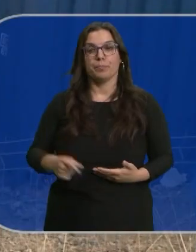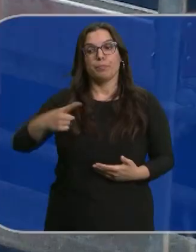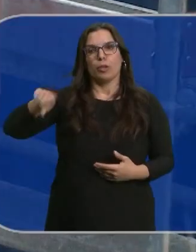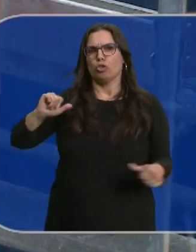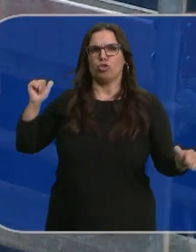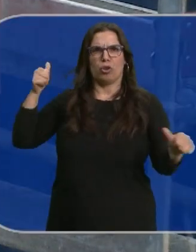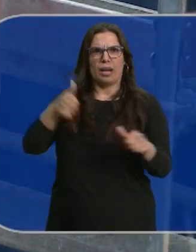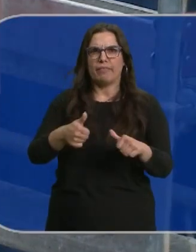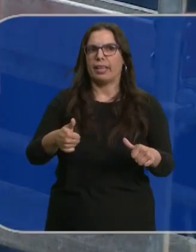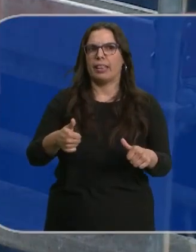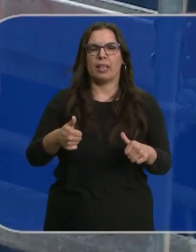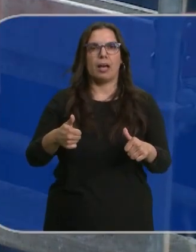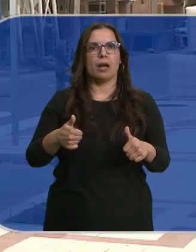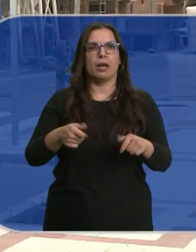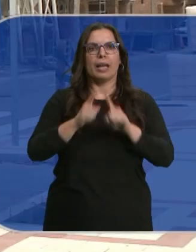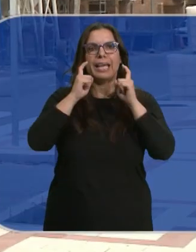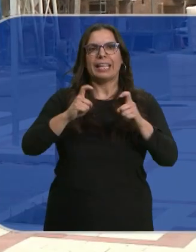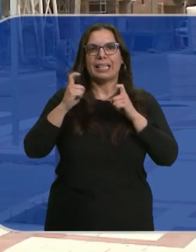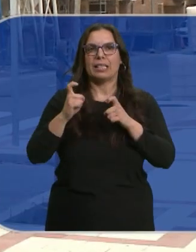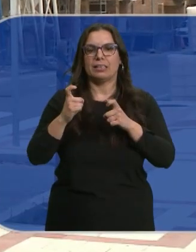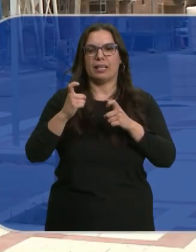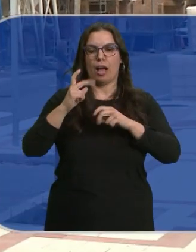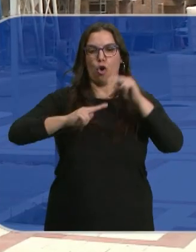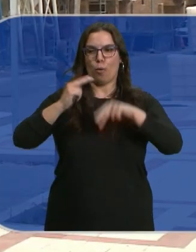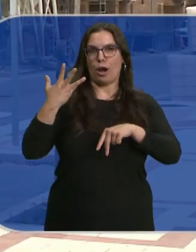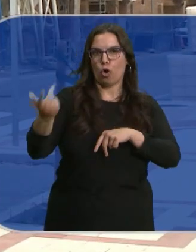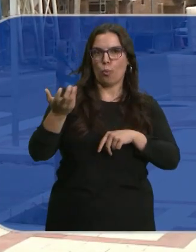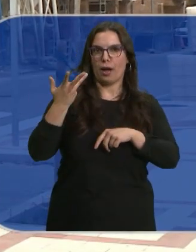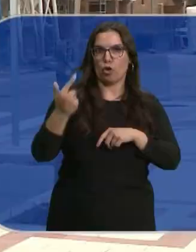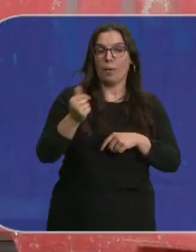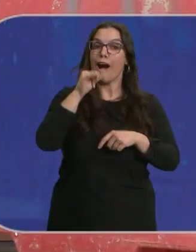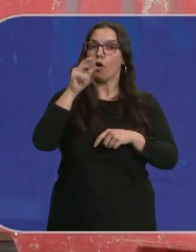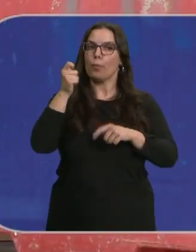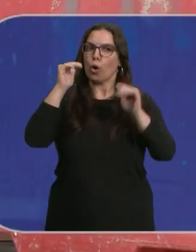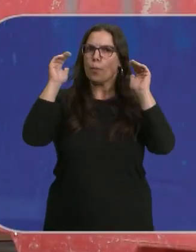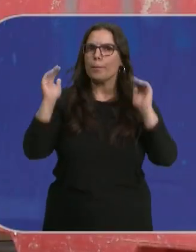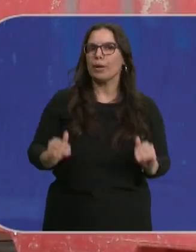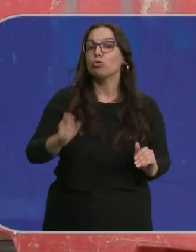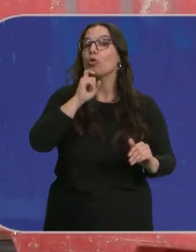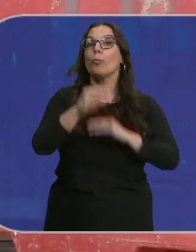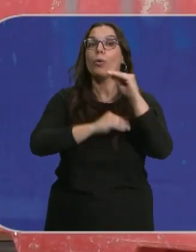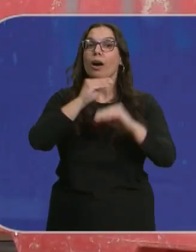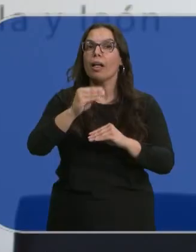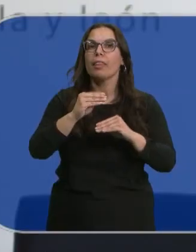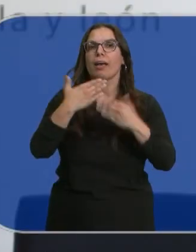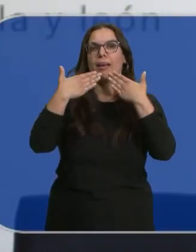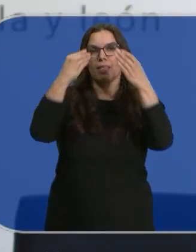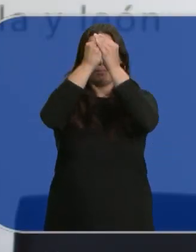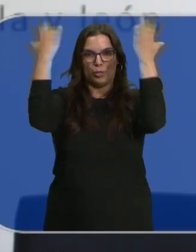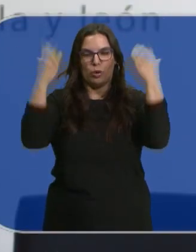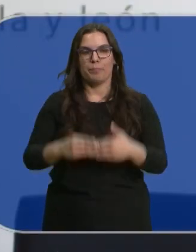Llevan toda la vida lidiando con intentos de robo en sus obras, pero ahora los hurtos se están produciendo de manera virtual. Un poco por